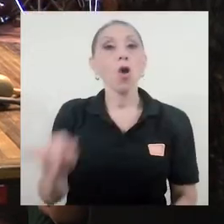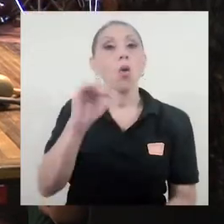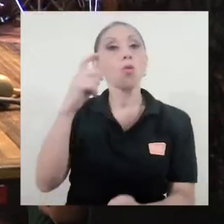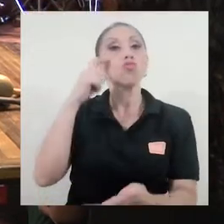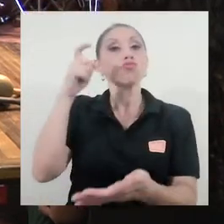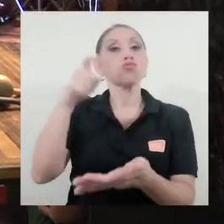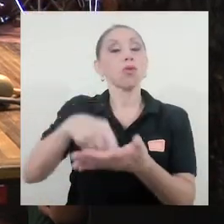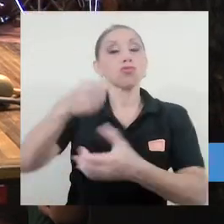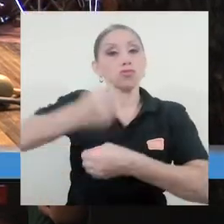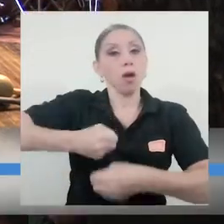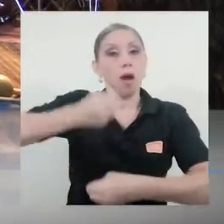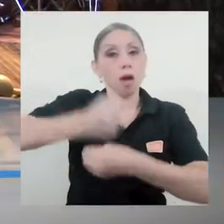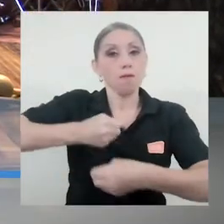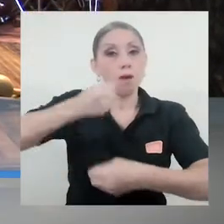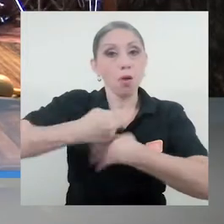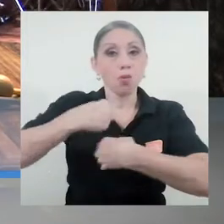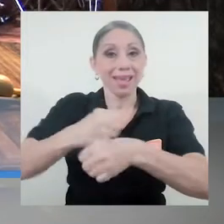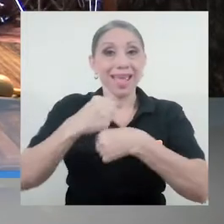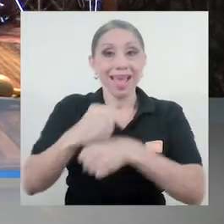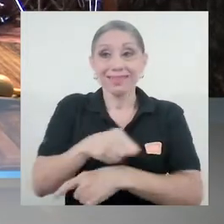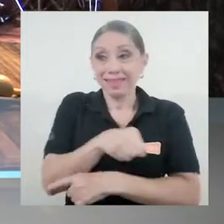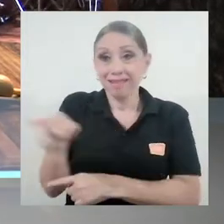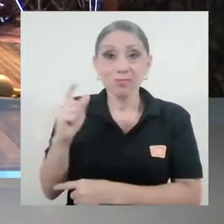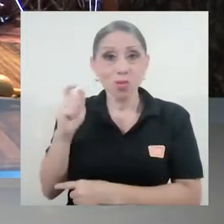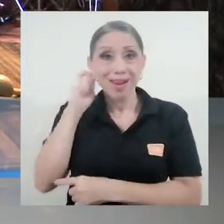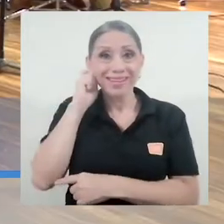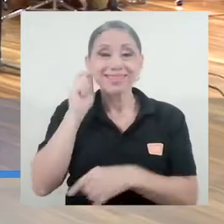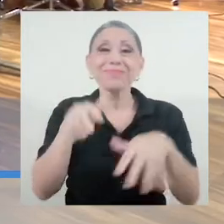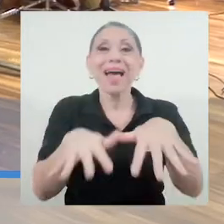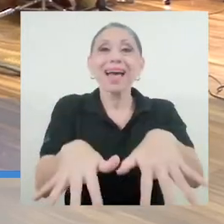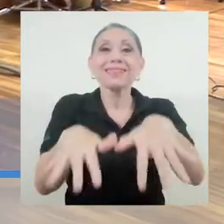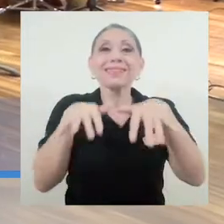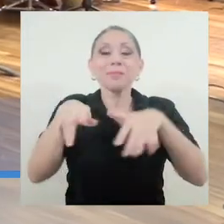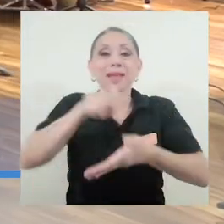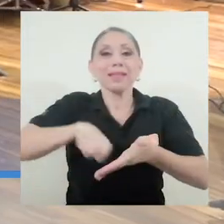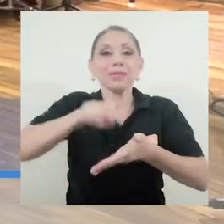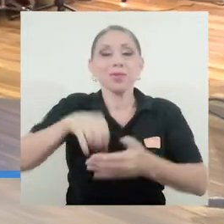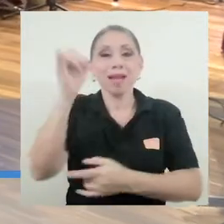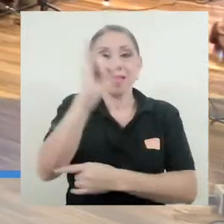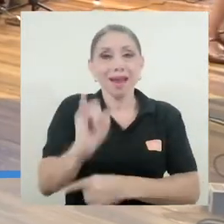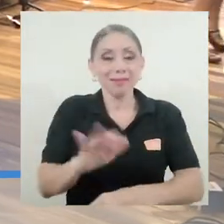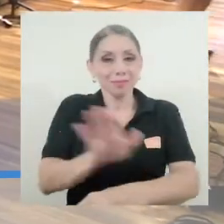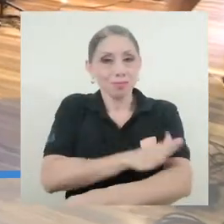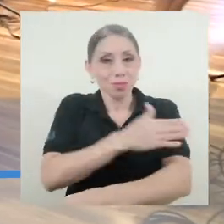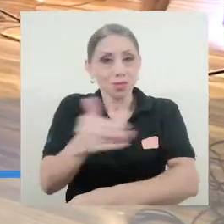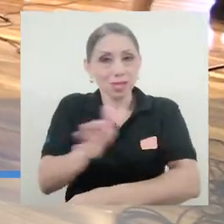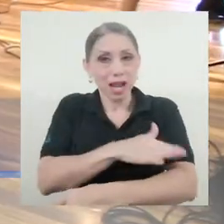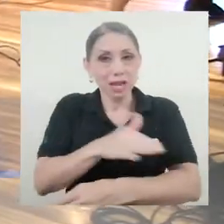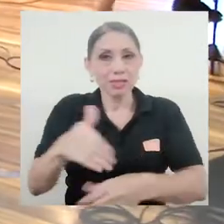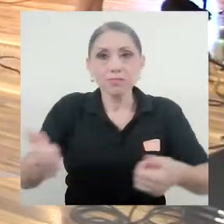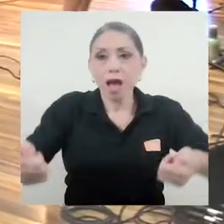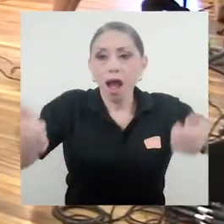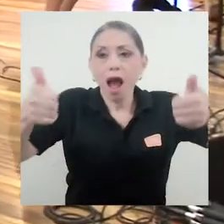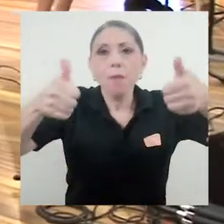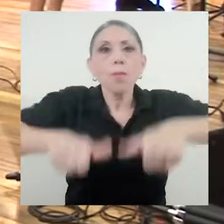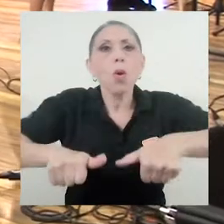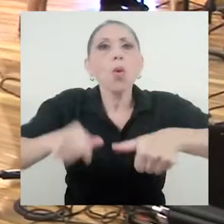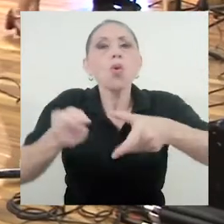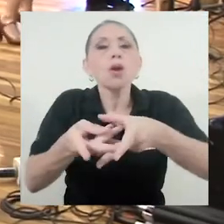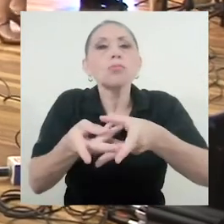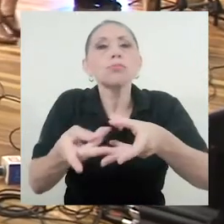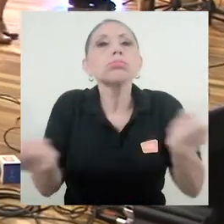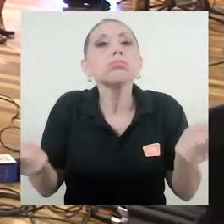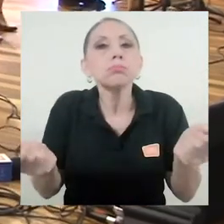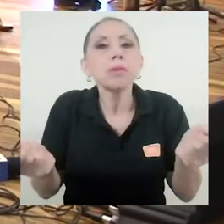En reconocimiento al trabajo realizado por mujeres, la Asamblea de la Escuela de Artes Musicales aprobó